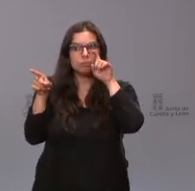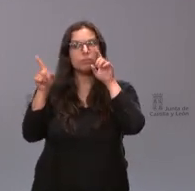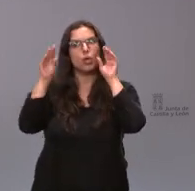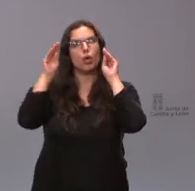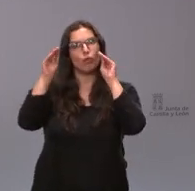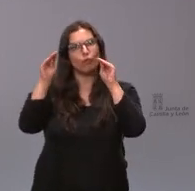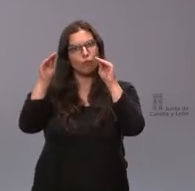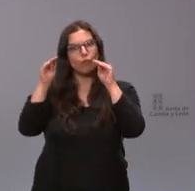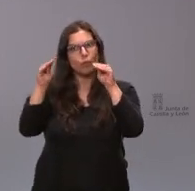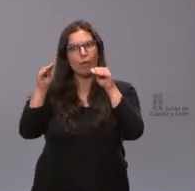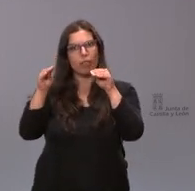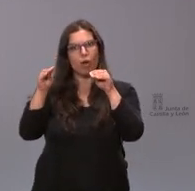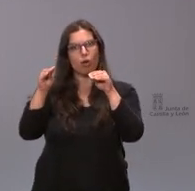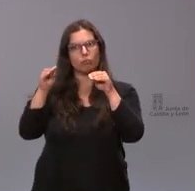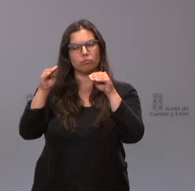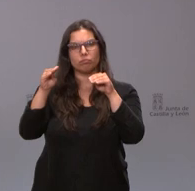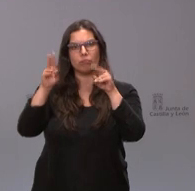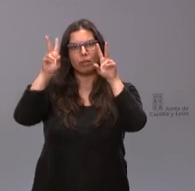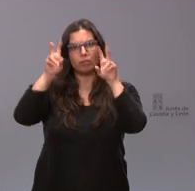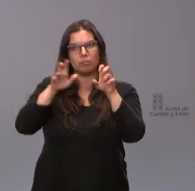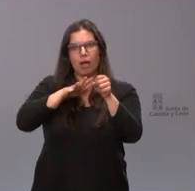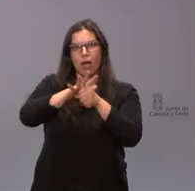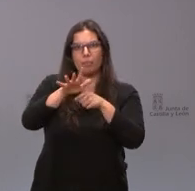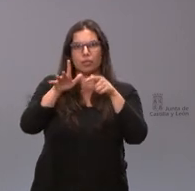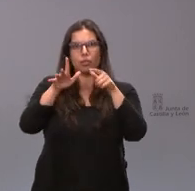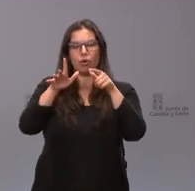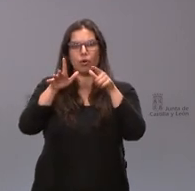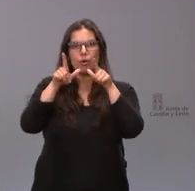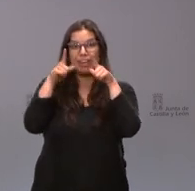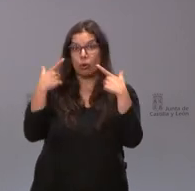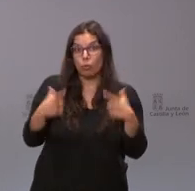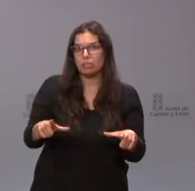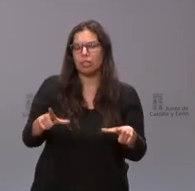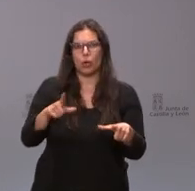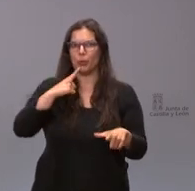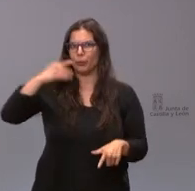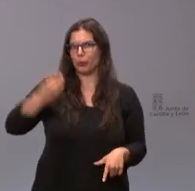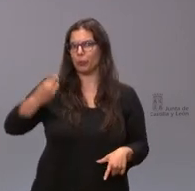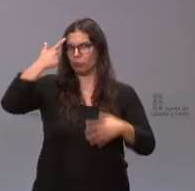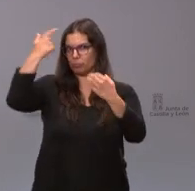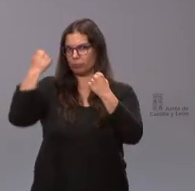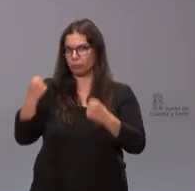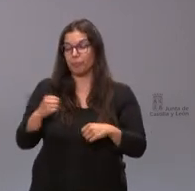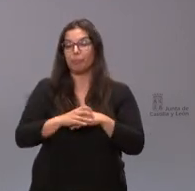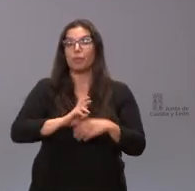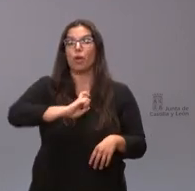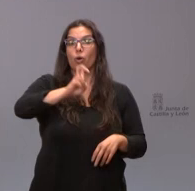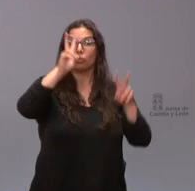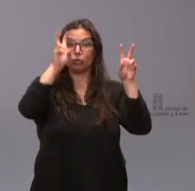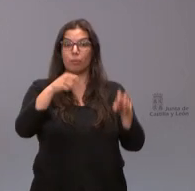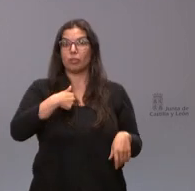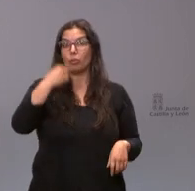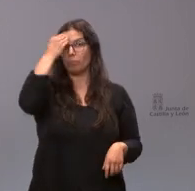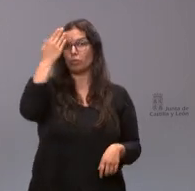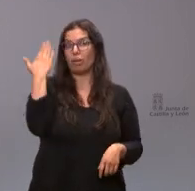cualificada en el ámbito lingüístico hablando de la viceconsejera que es lo que usted plantea en relación con otro asunto yo creo que ayer el consejero dio